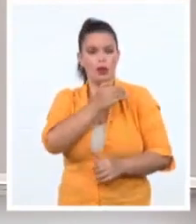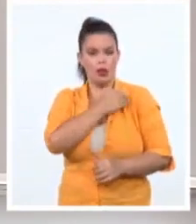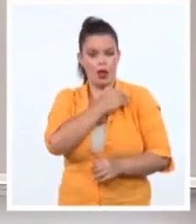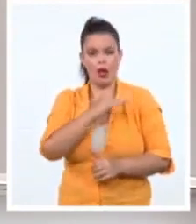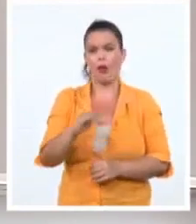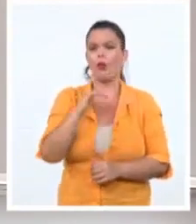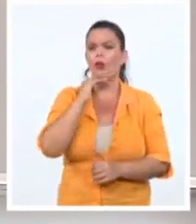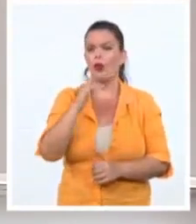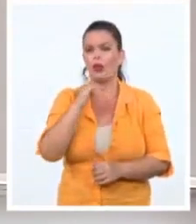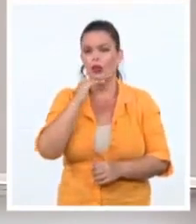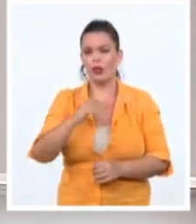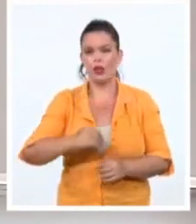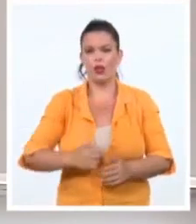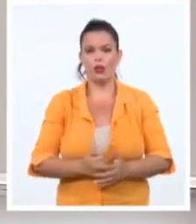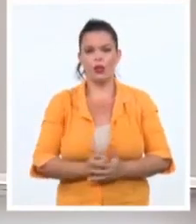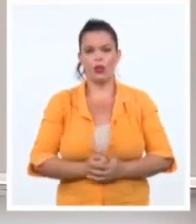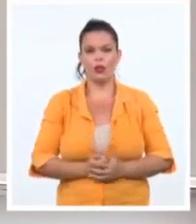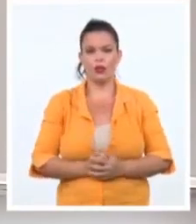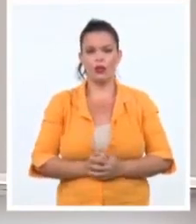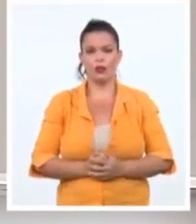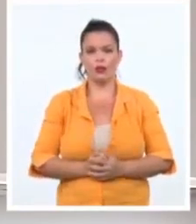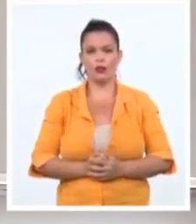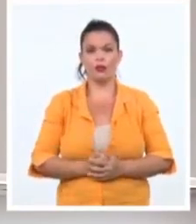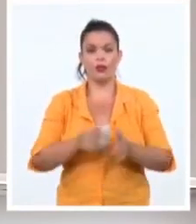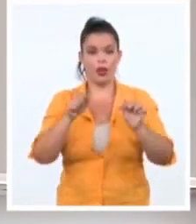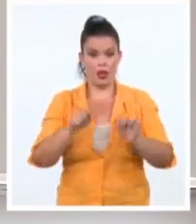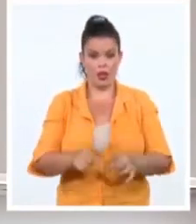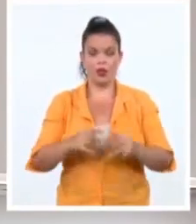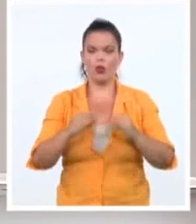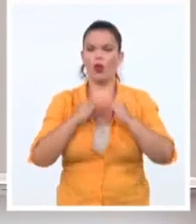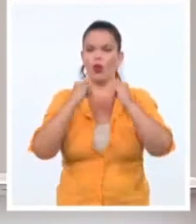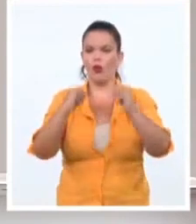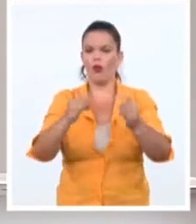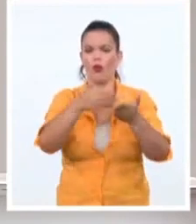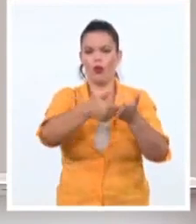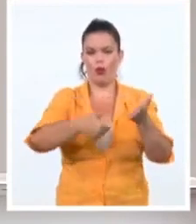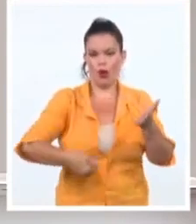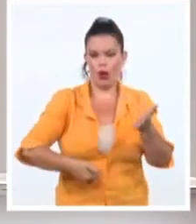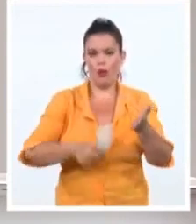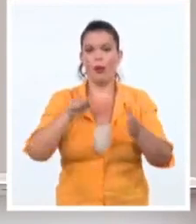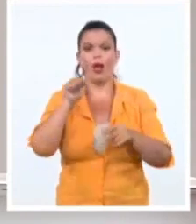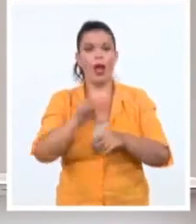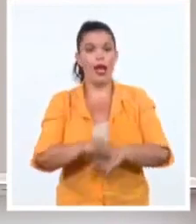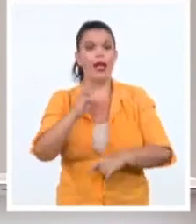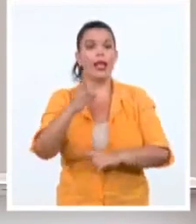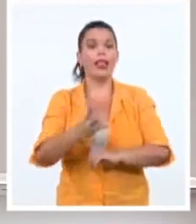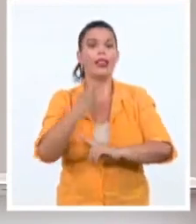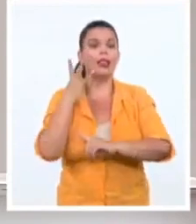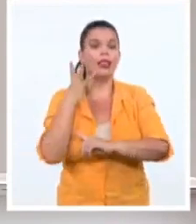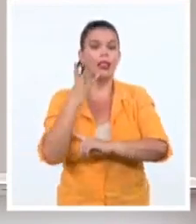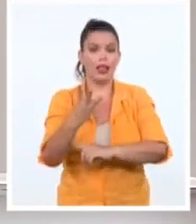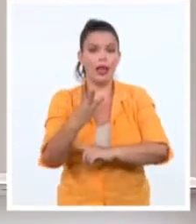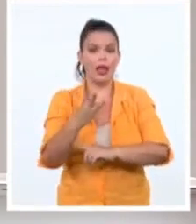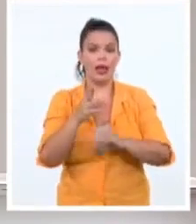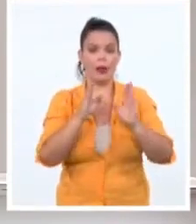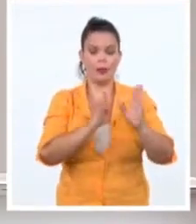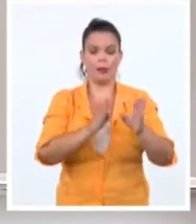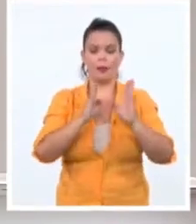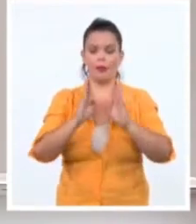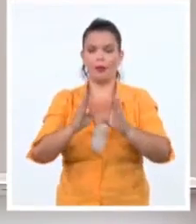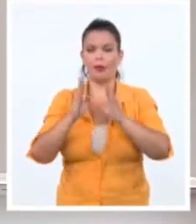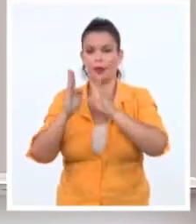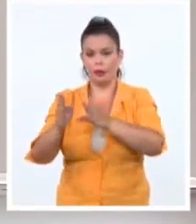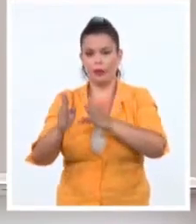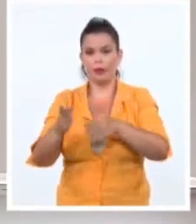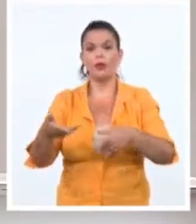Y fíjense esta otra revelación de este informe. Se registraron tres prácticas inéditas en la